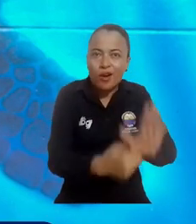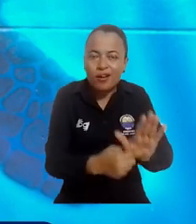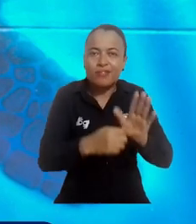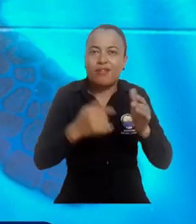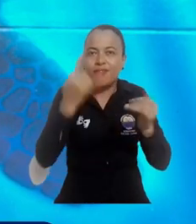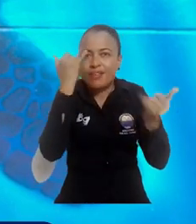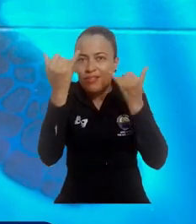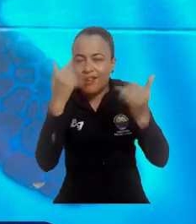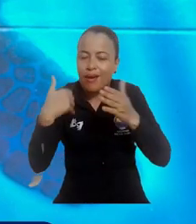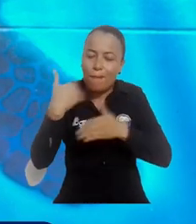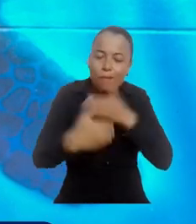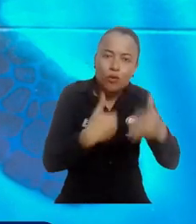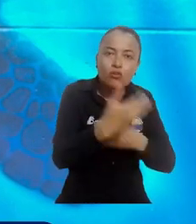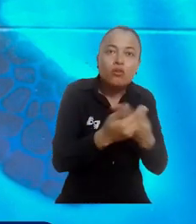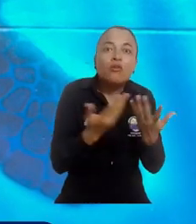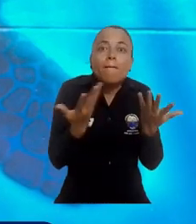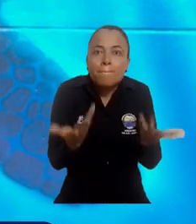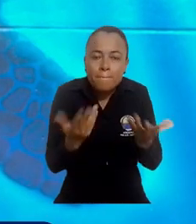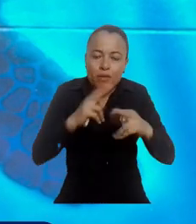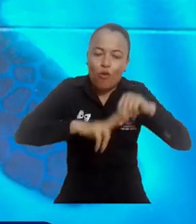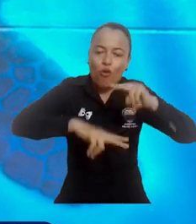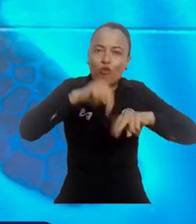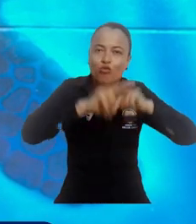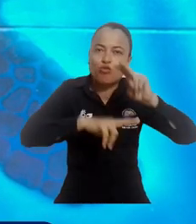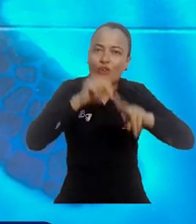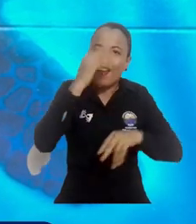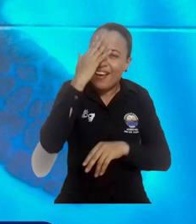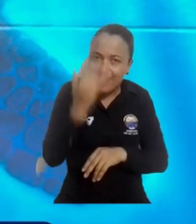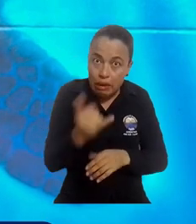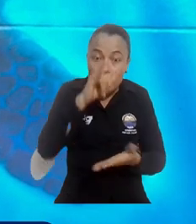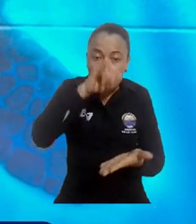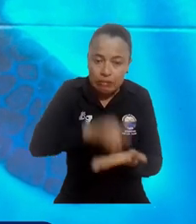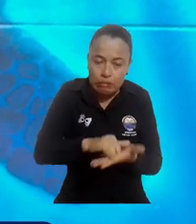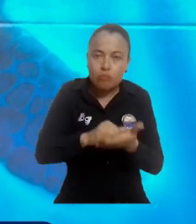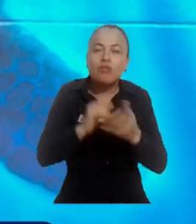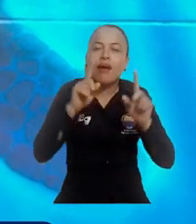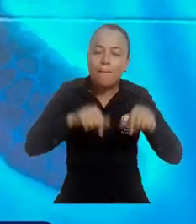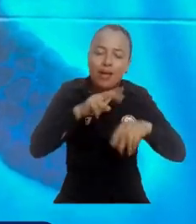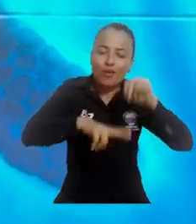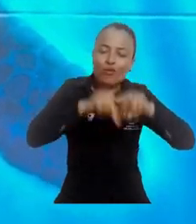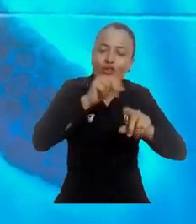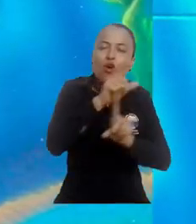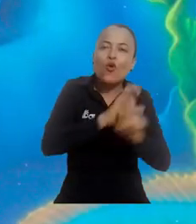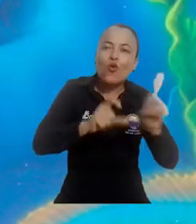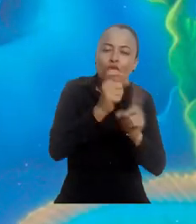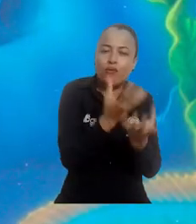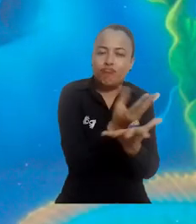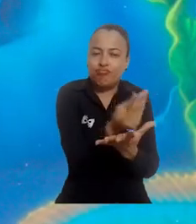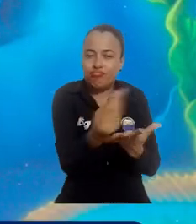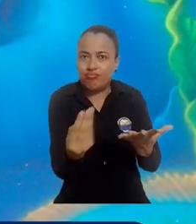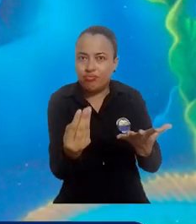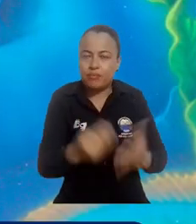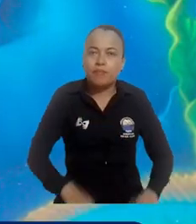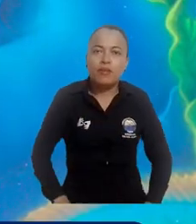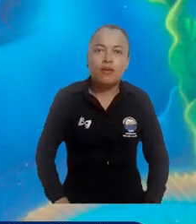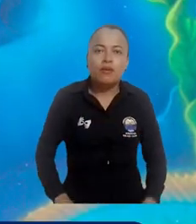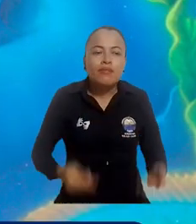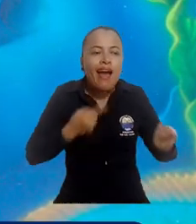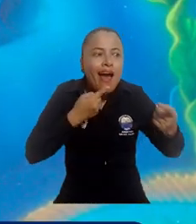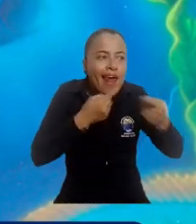dinámicas y nuestros procesos que ayudan a construir academia, llegan a construir interculturalidad. Dialogar entre nosotros,